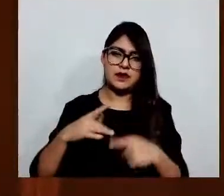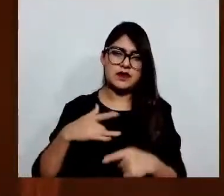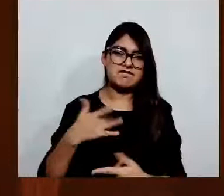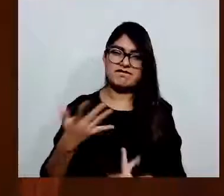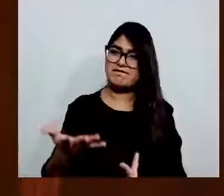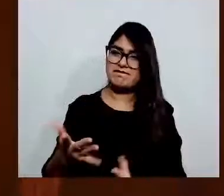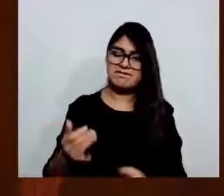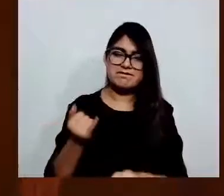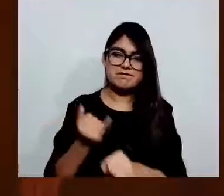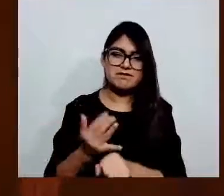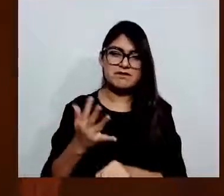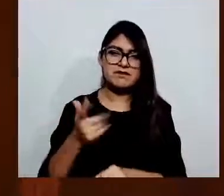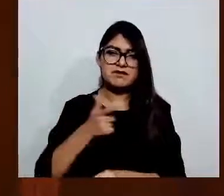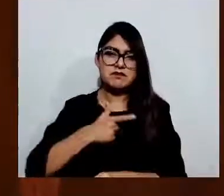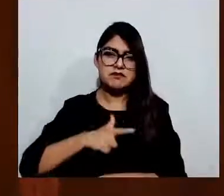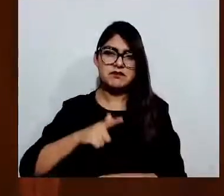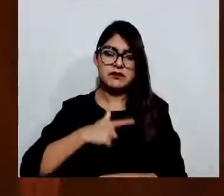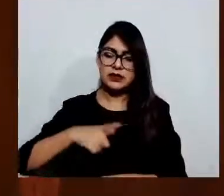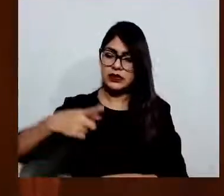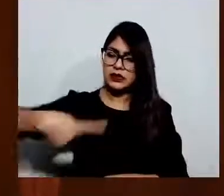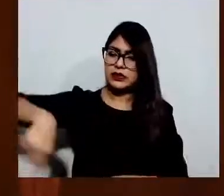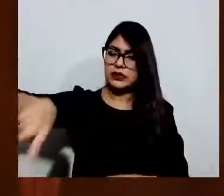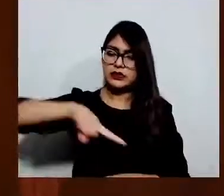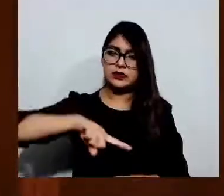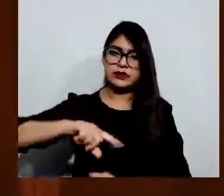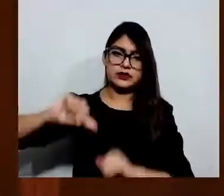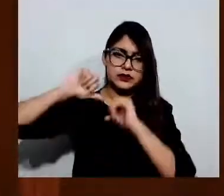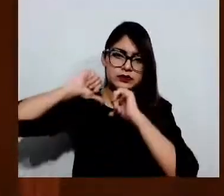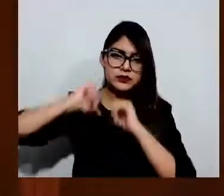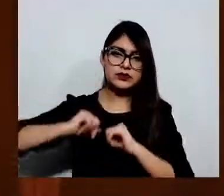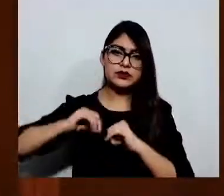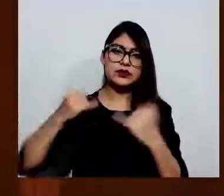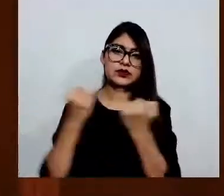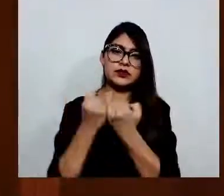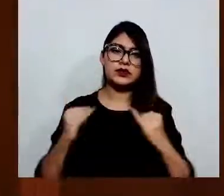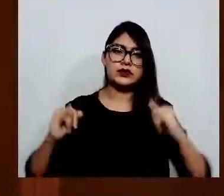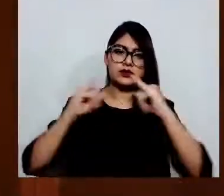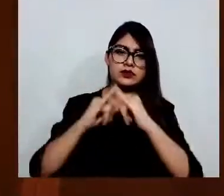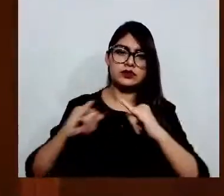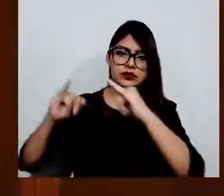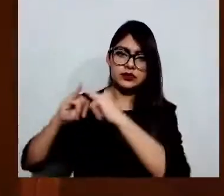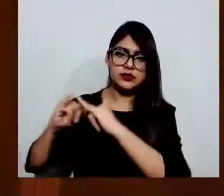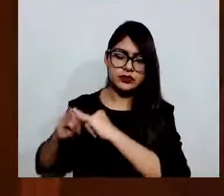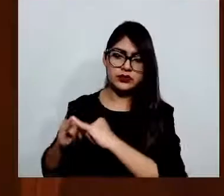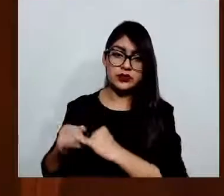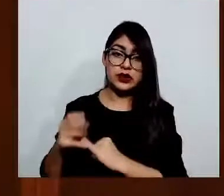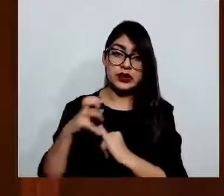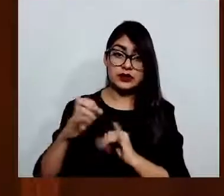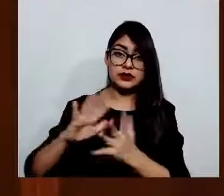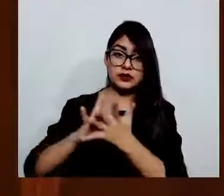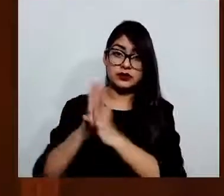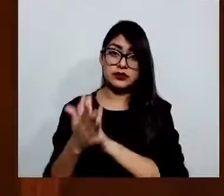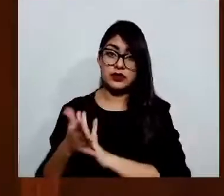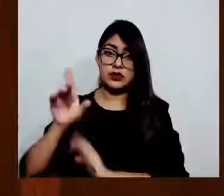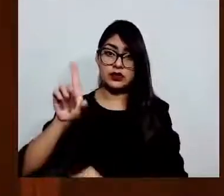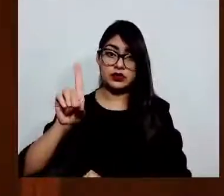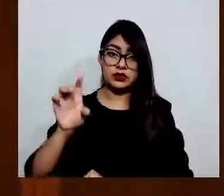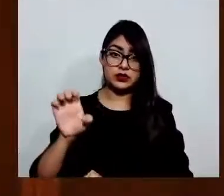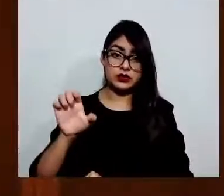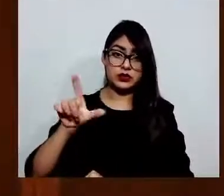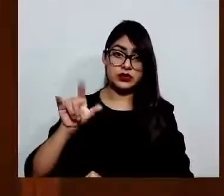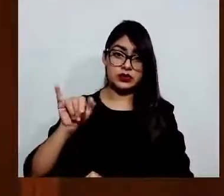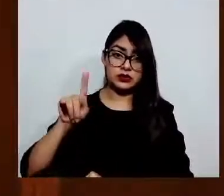instituciones es tipificada como delito, se evidencia la existencia de un Estado opresor,